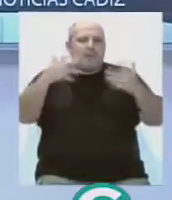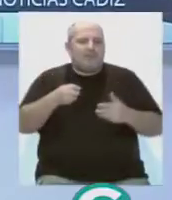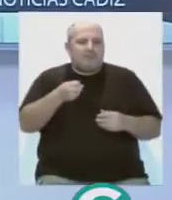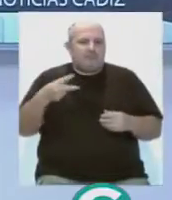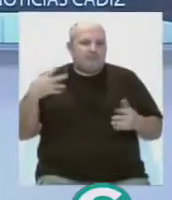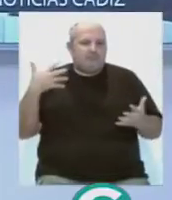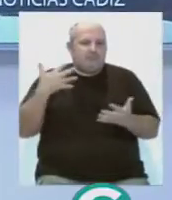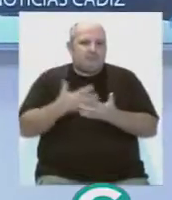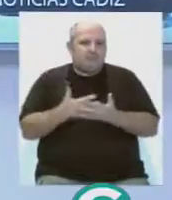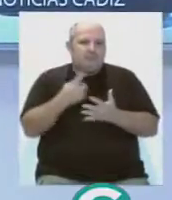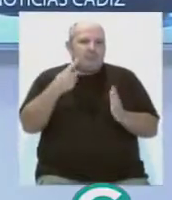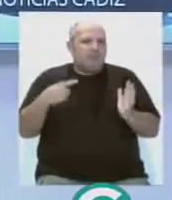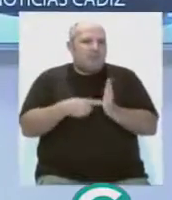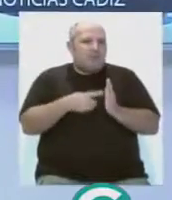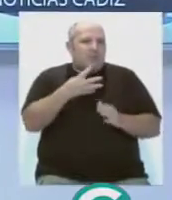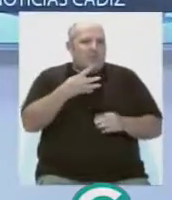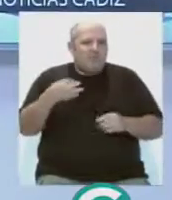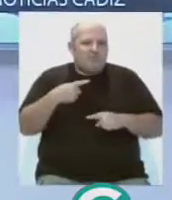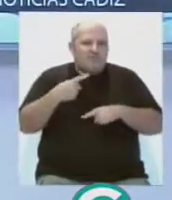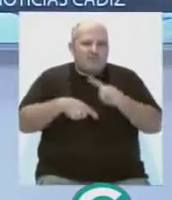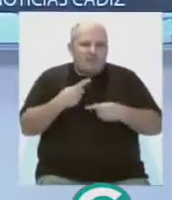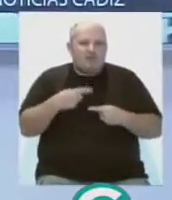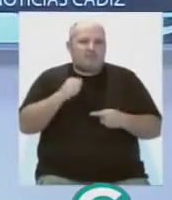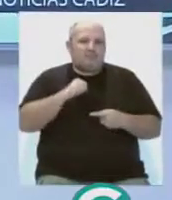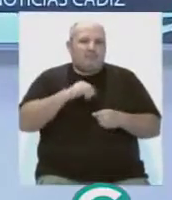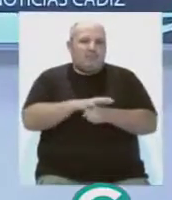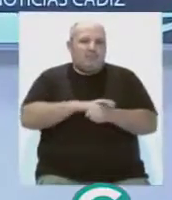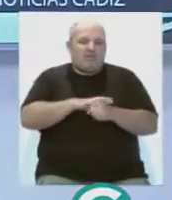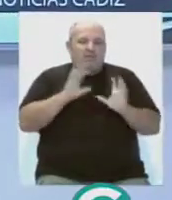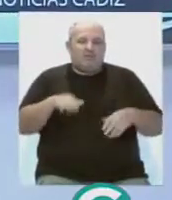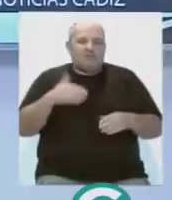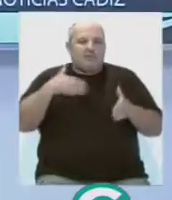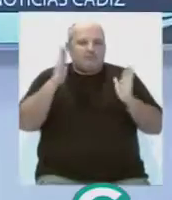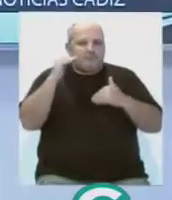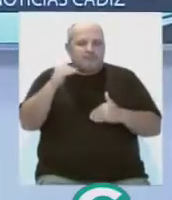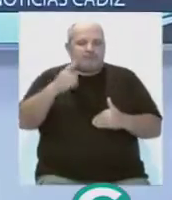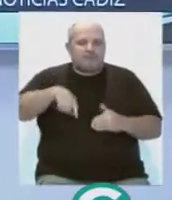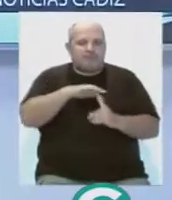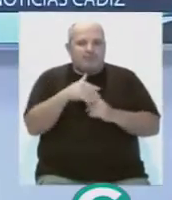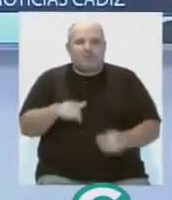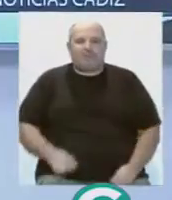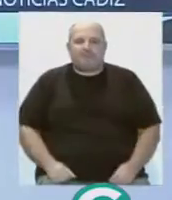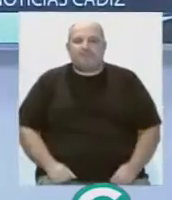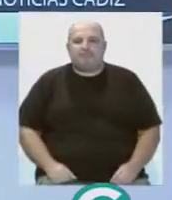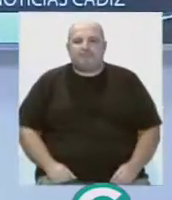de lo que va de año. Más de 1.400 familias vulnerables de la provincia han sido atendidas por esta institución.